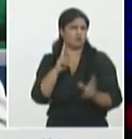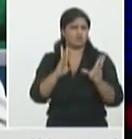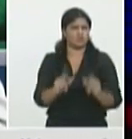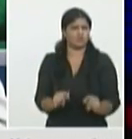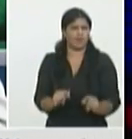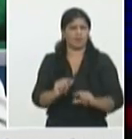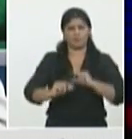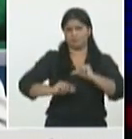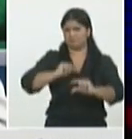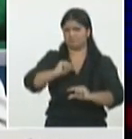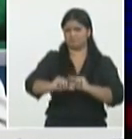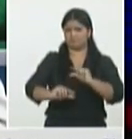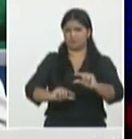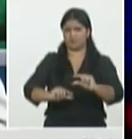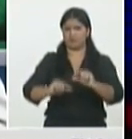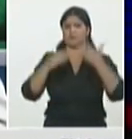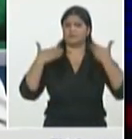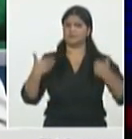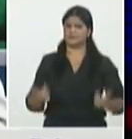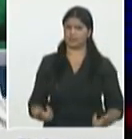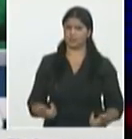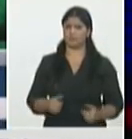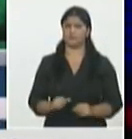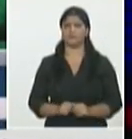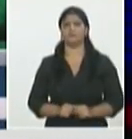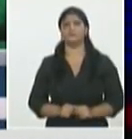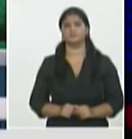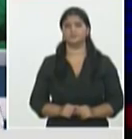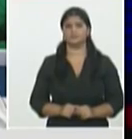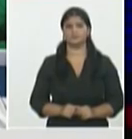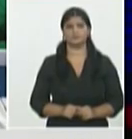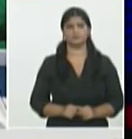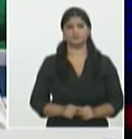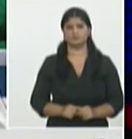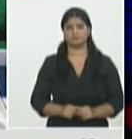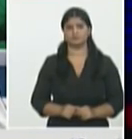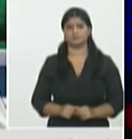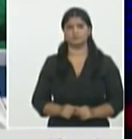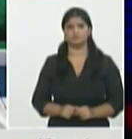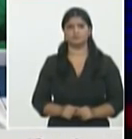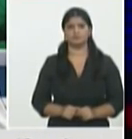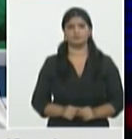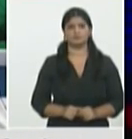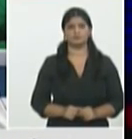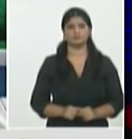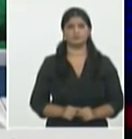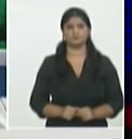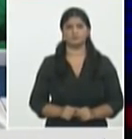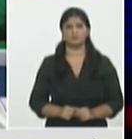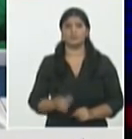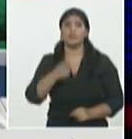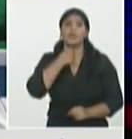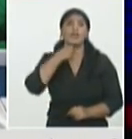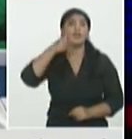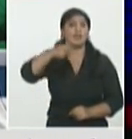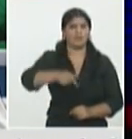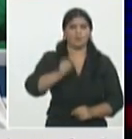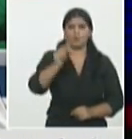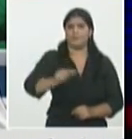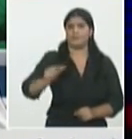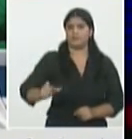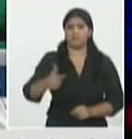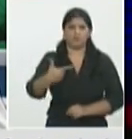una una una una pequeña cobertura con las personas que participaron voluntariamente